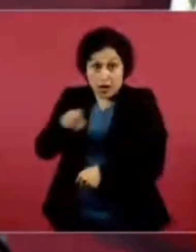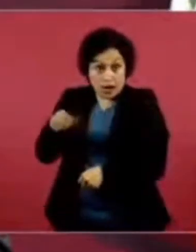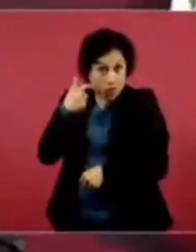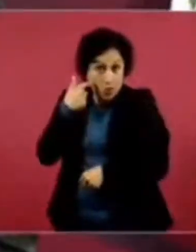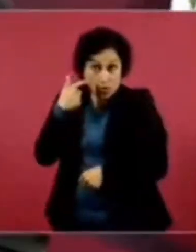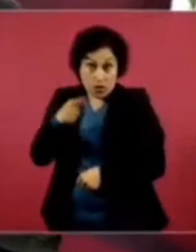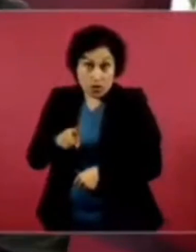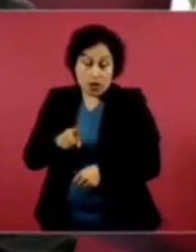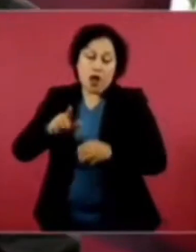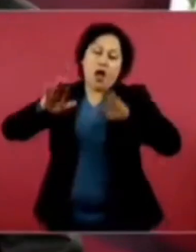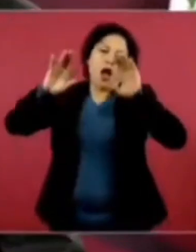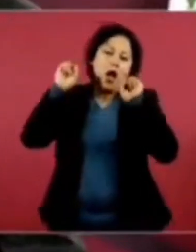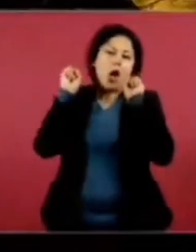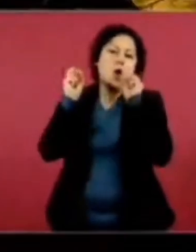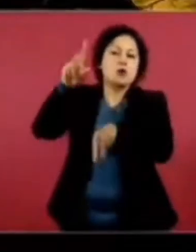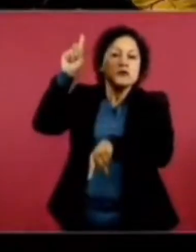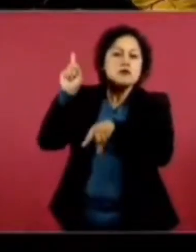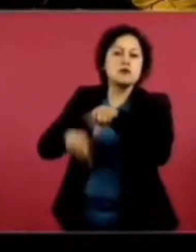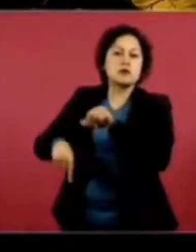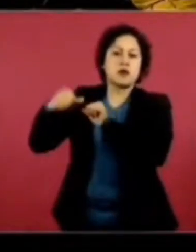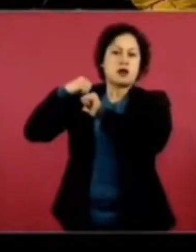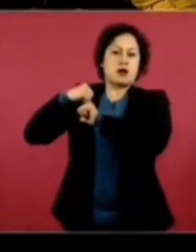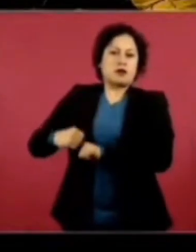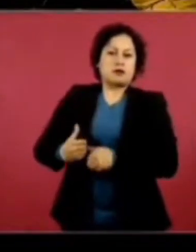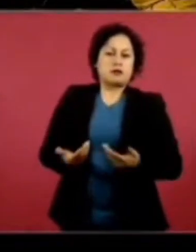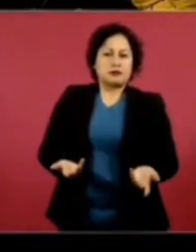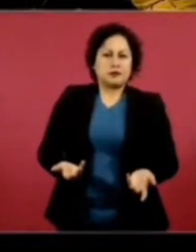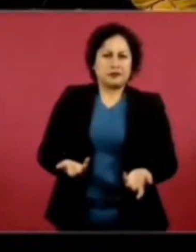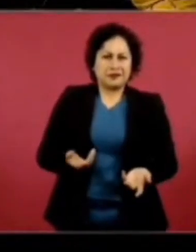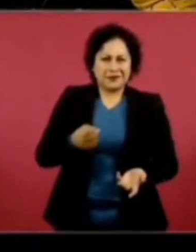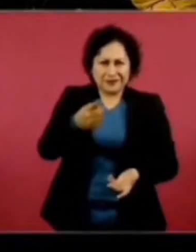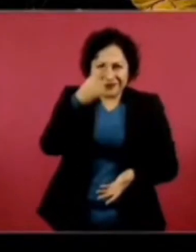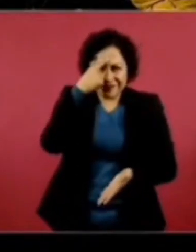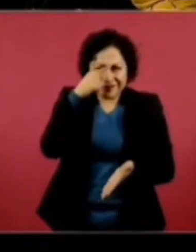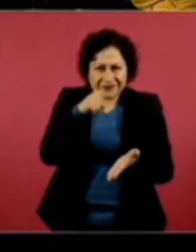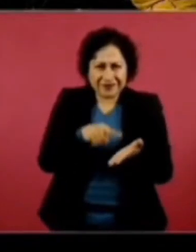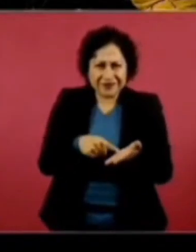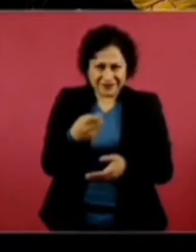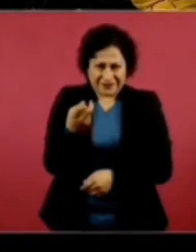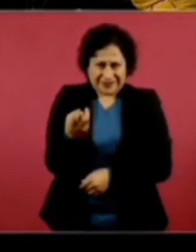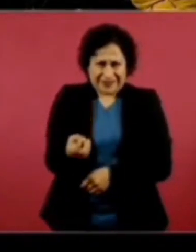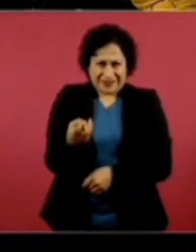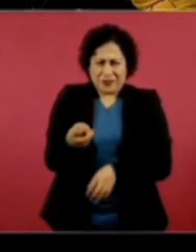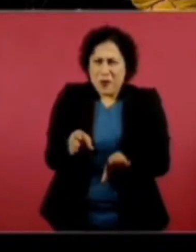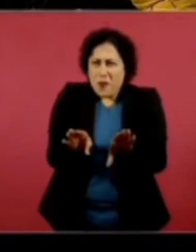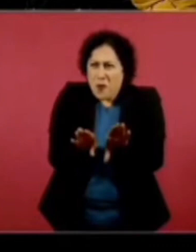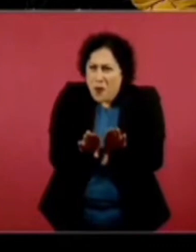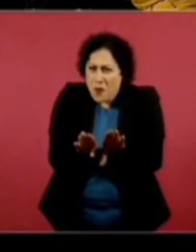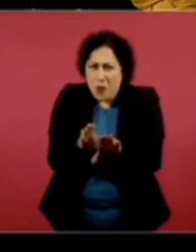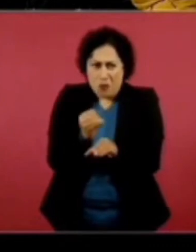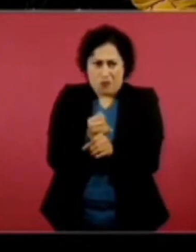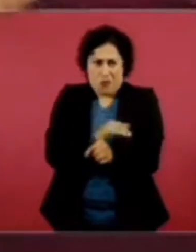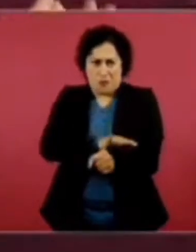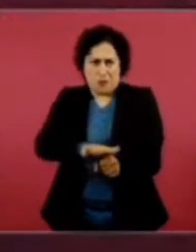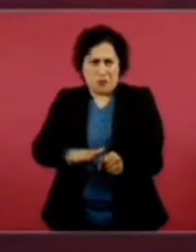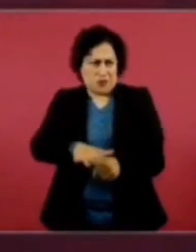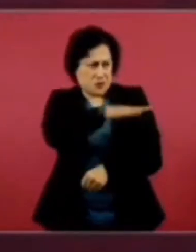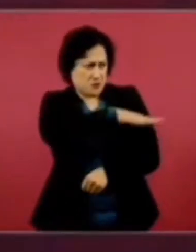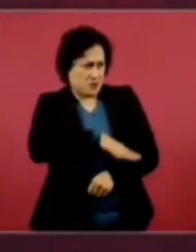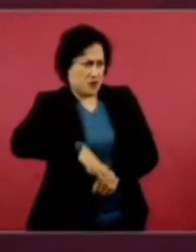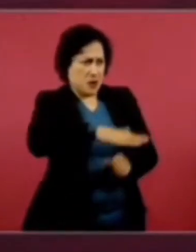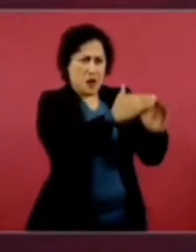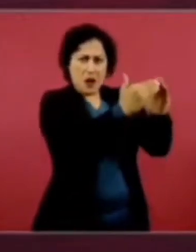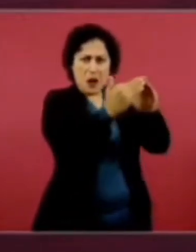Nacional. Imagínense cómo se va a desalojar a una colonia